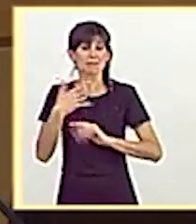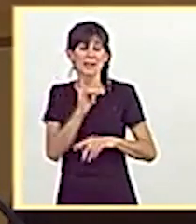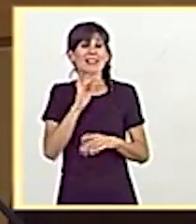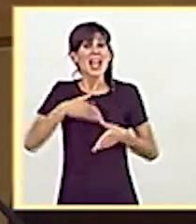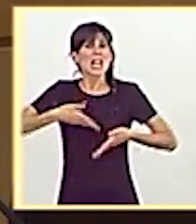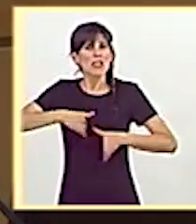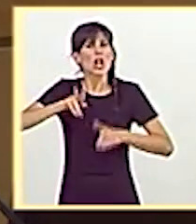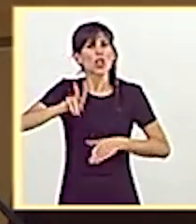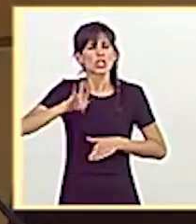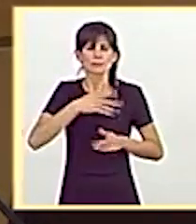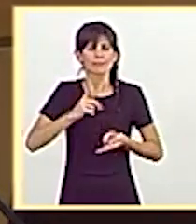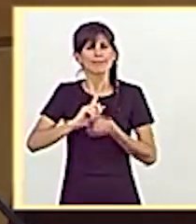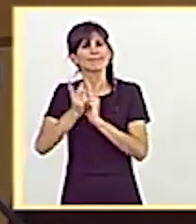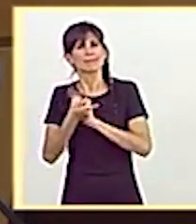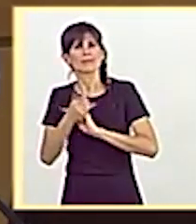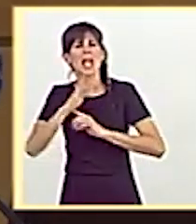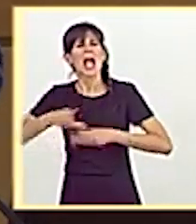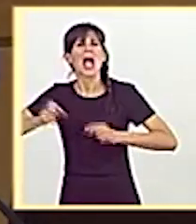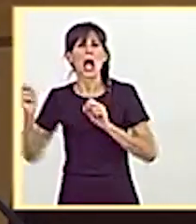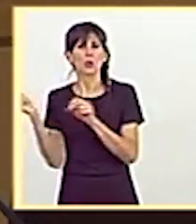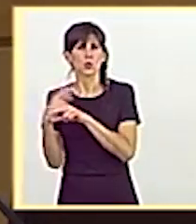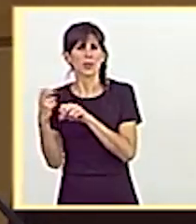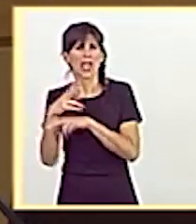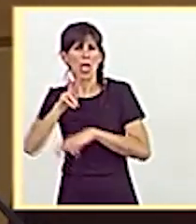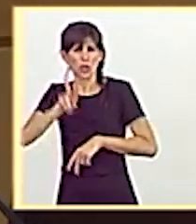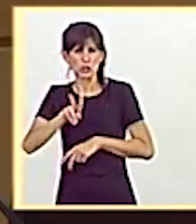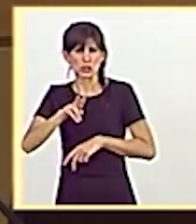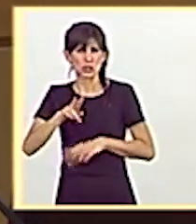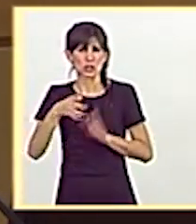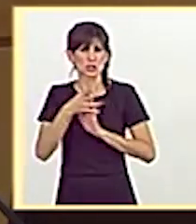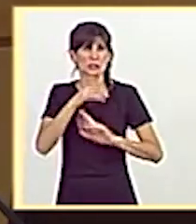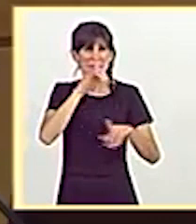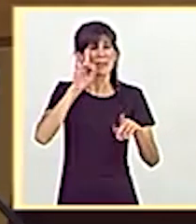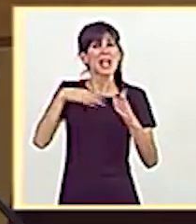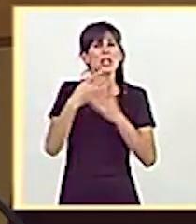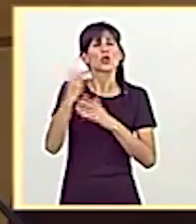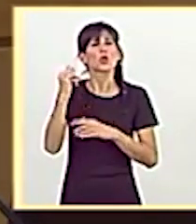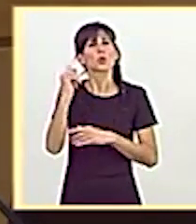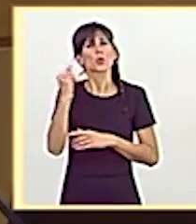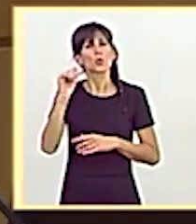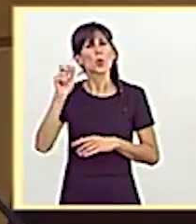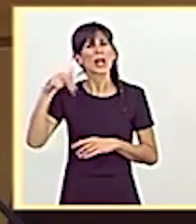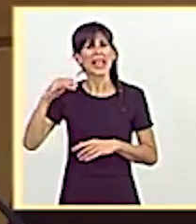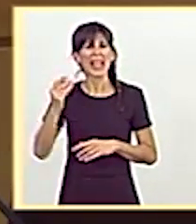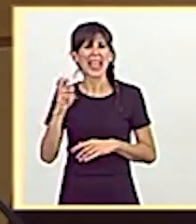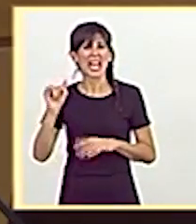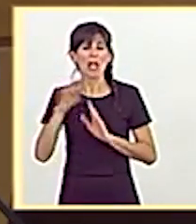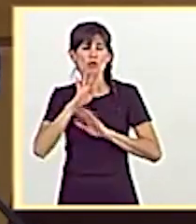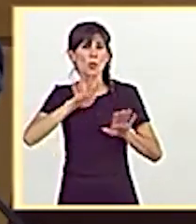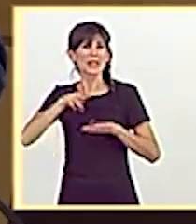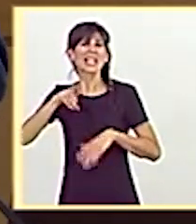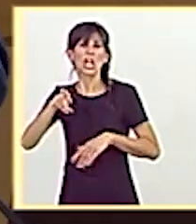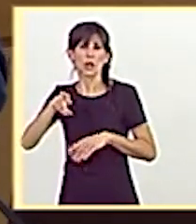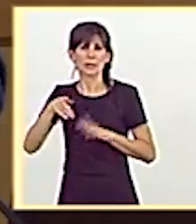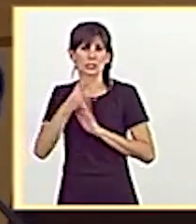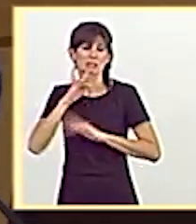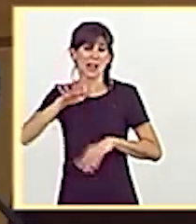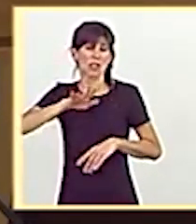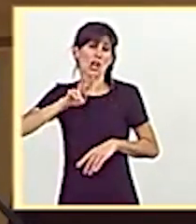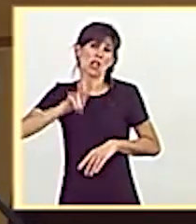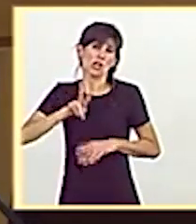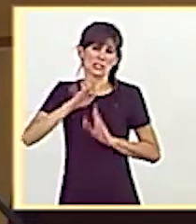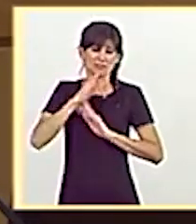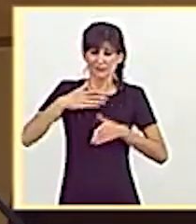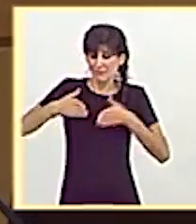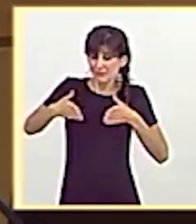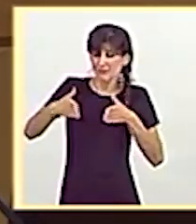Nacional 2 en la autovía 2 desde Madiñá a La Junquera. Del total de 99 kilómetros de Nacional 2 que transcurren en paralelo a la